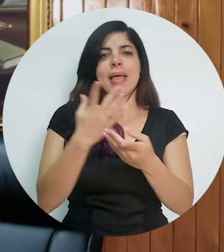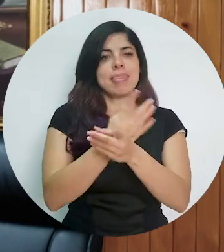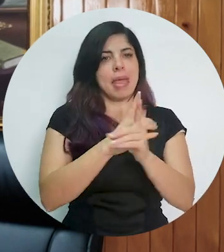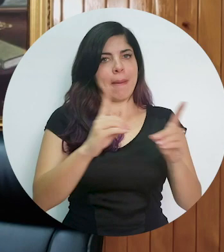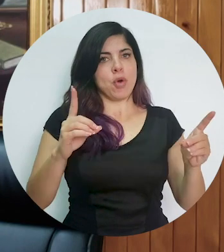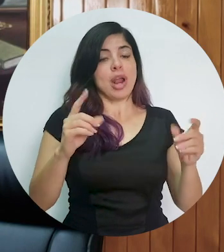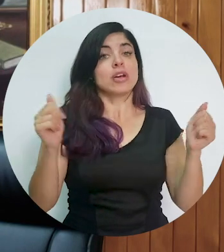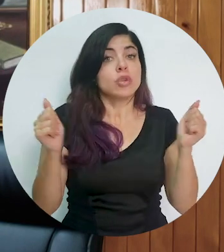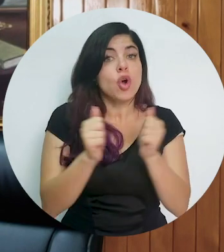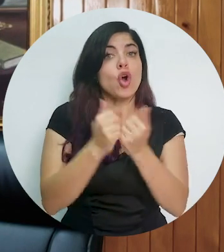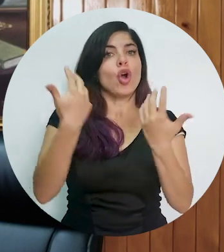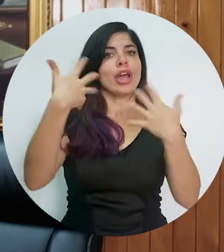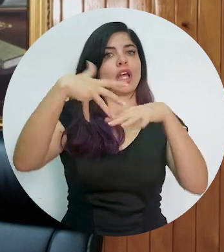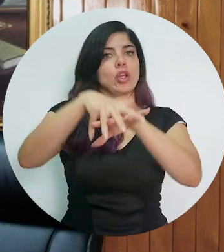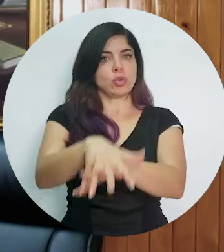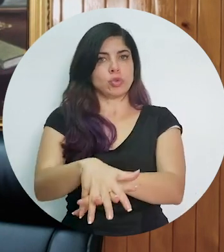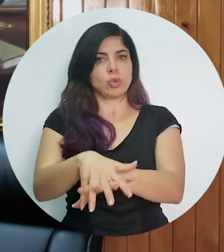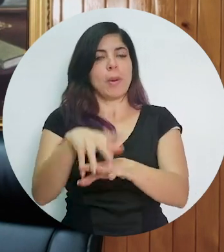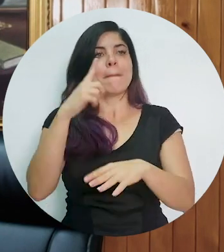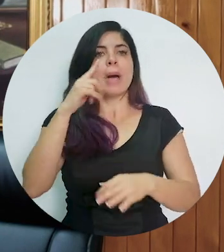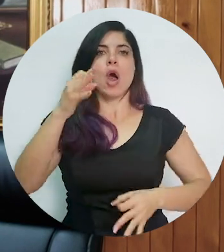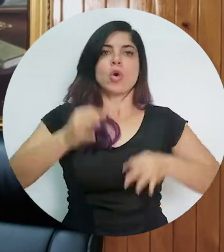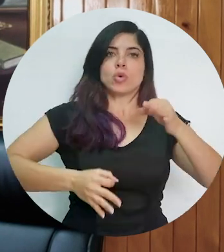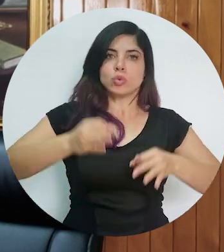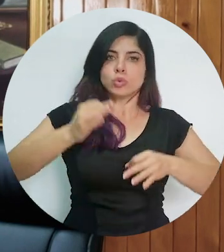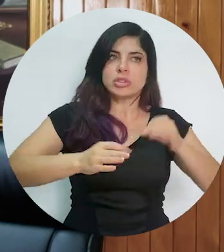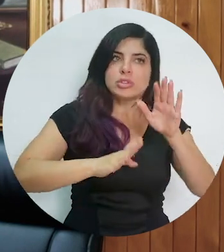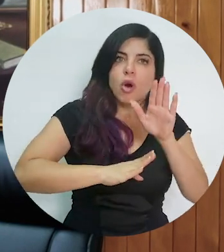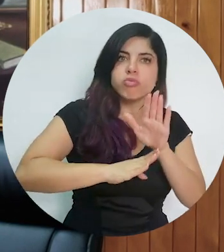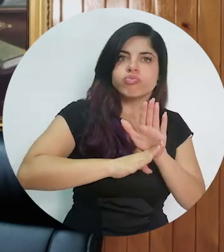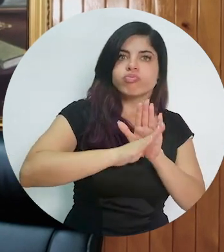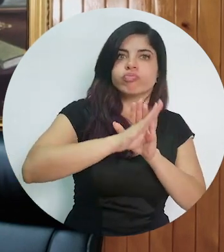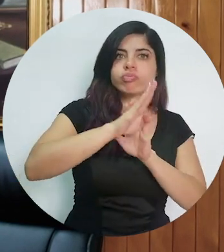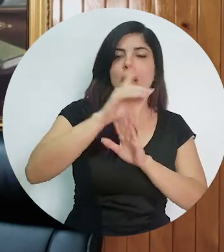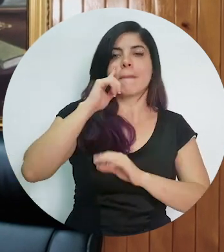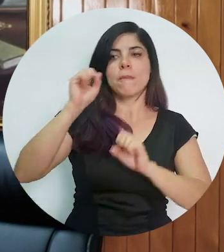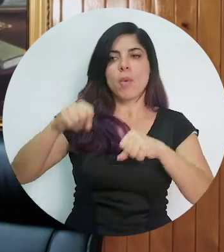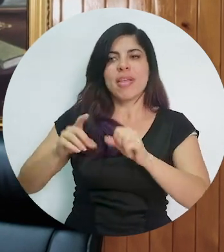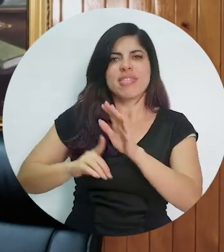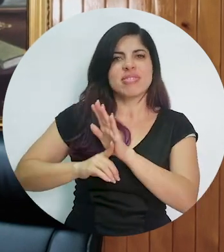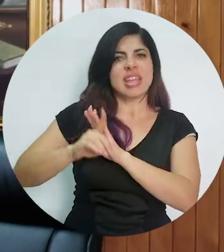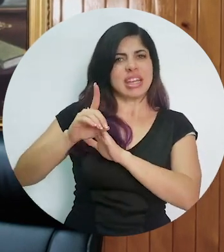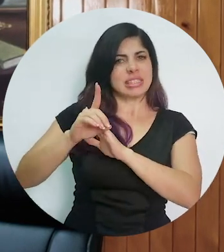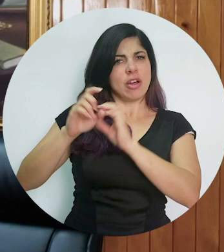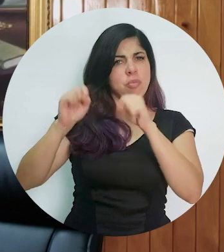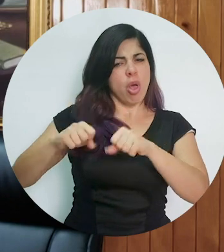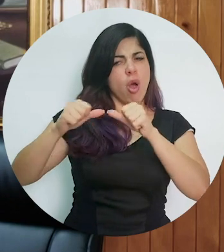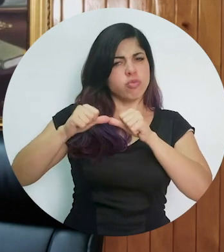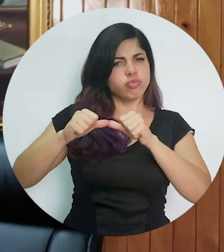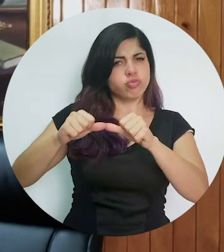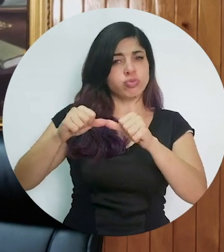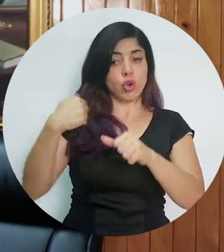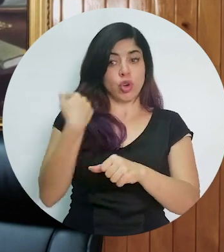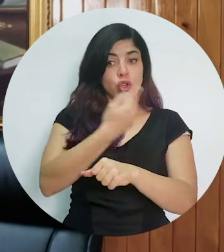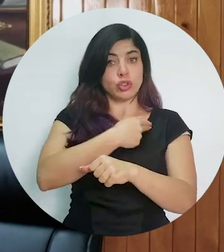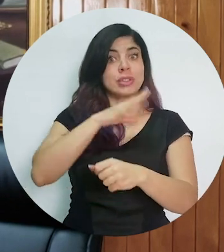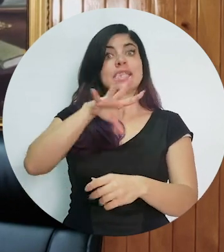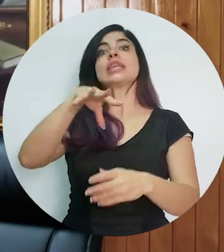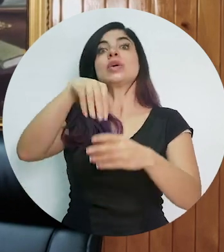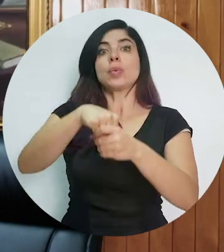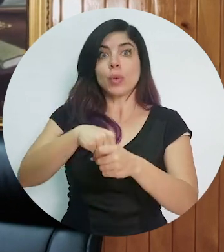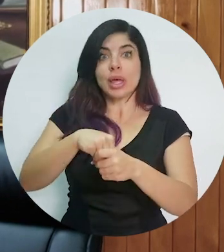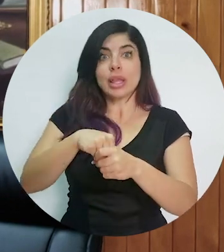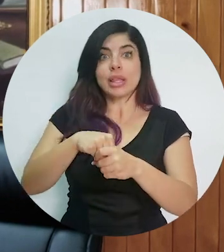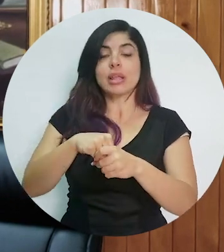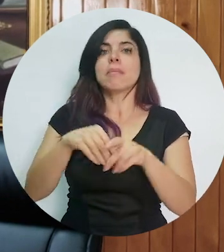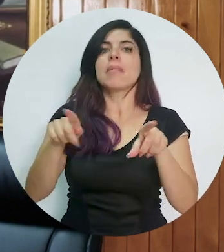democracia inclusiva, para construir justicia, para construir un desarrollo sustentable que nos incluya no solamente